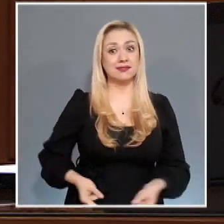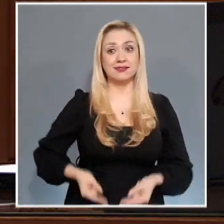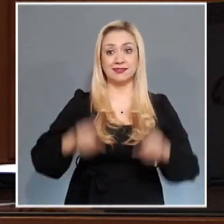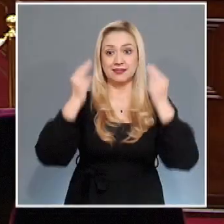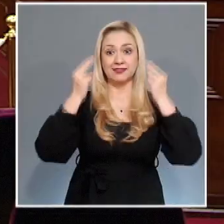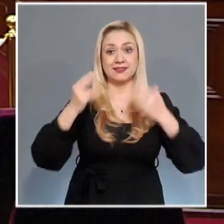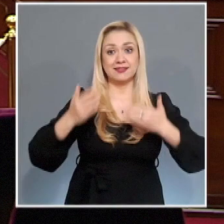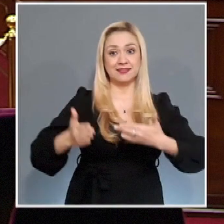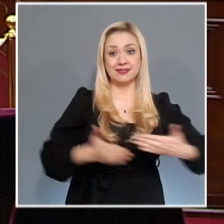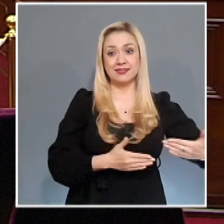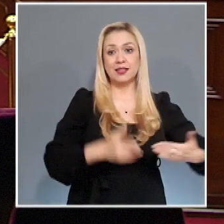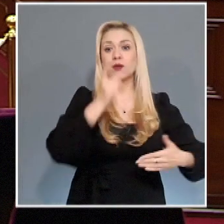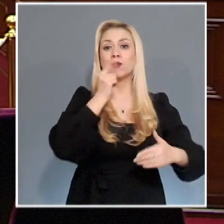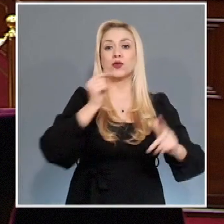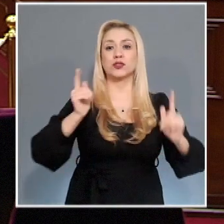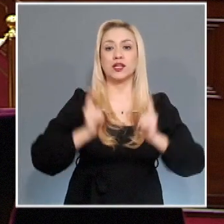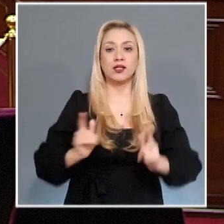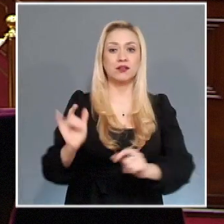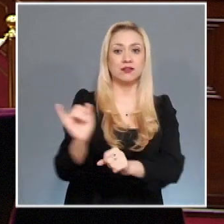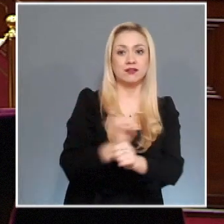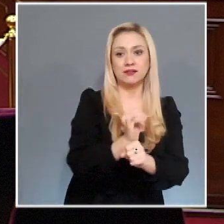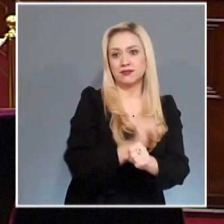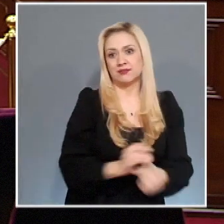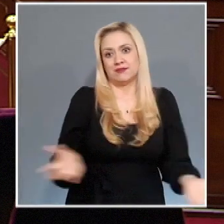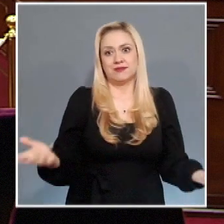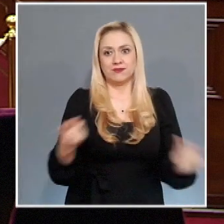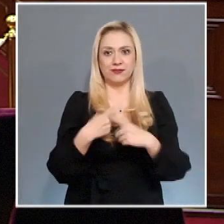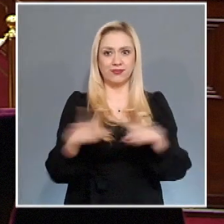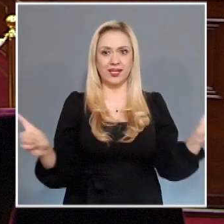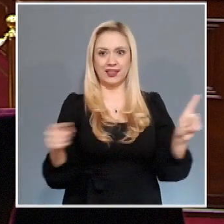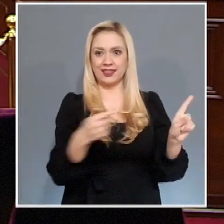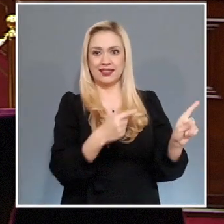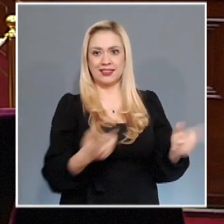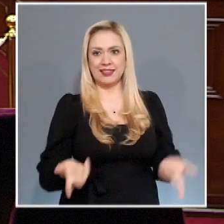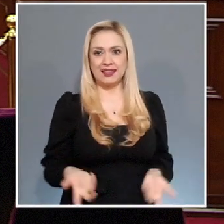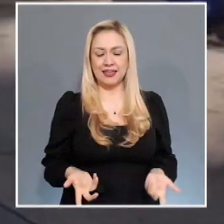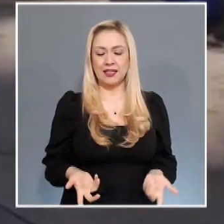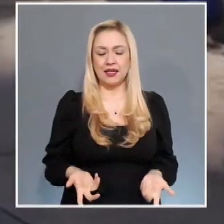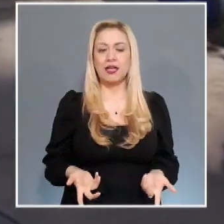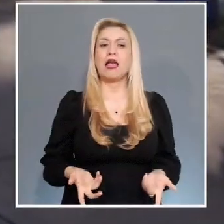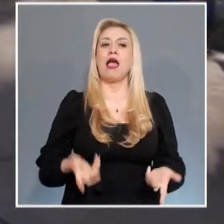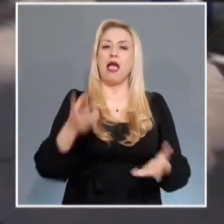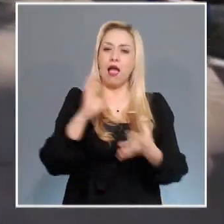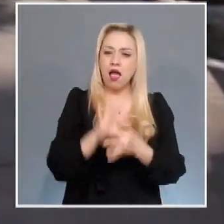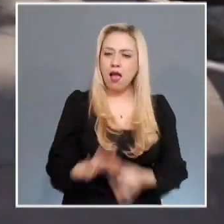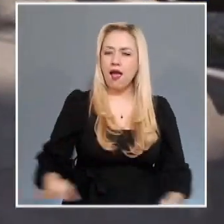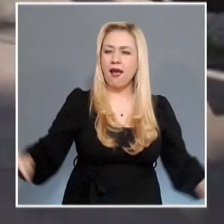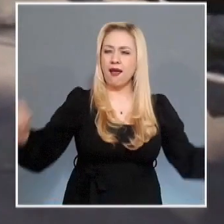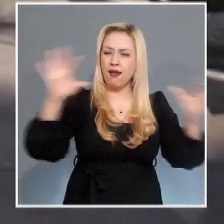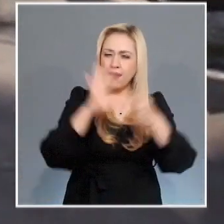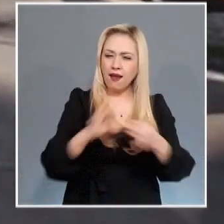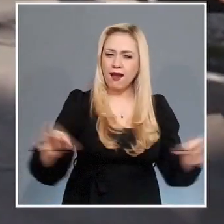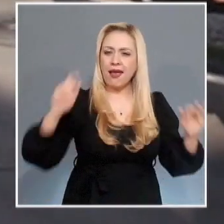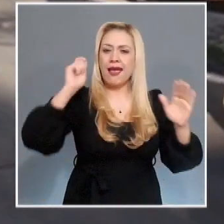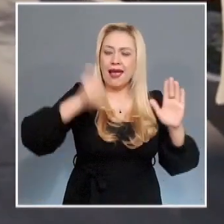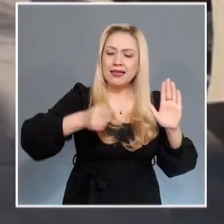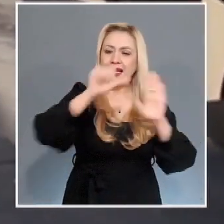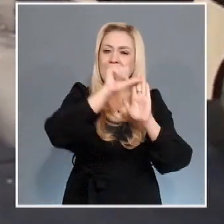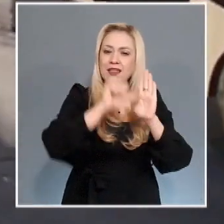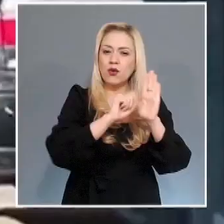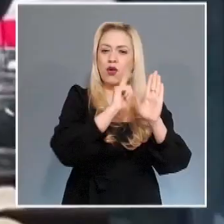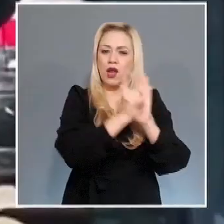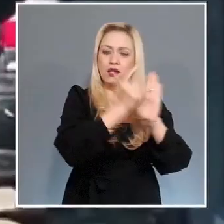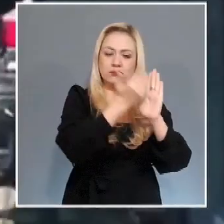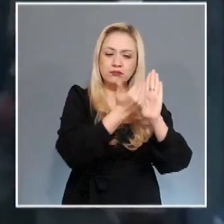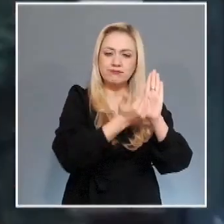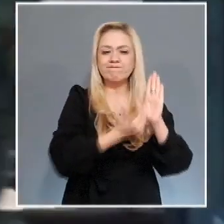Ministerial. El Pleno realizó una interpretación de estos artículos en el sentido de que la Fuerza Armada Permanente